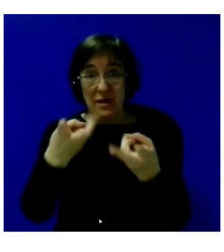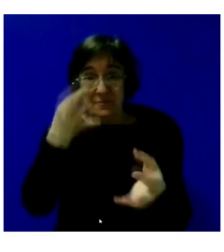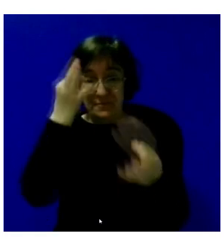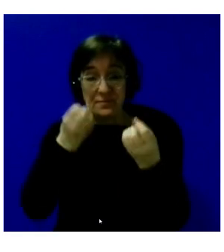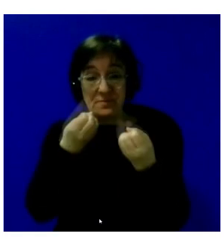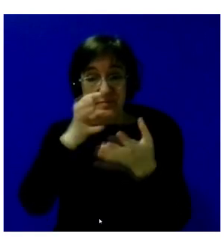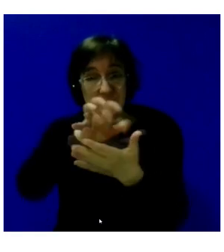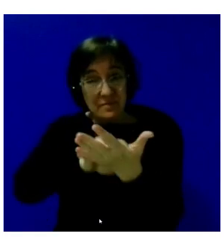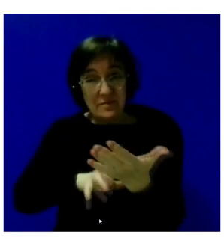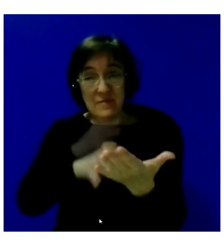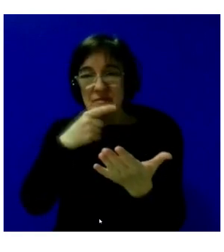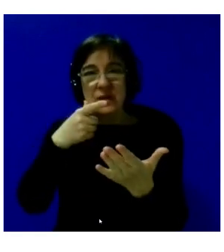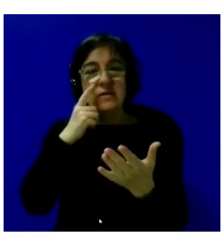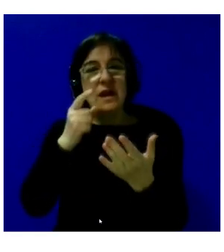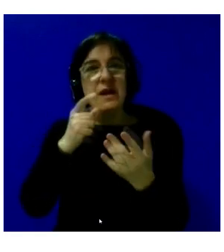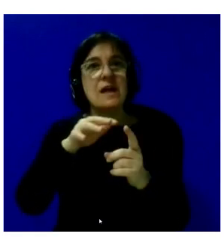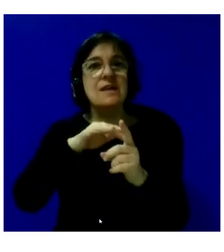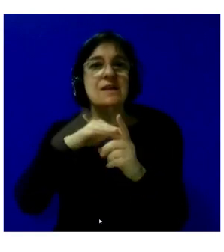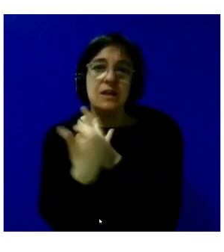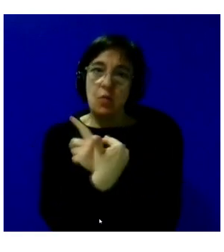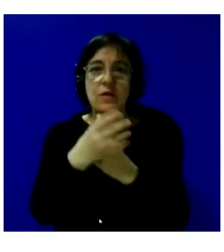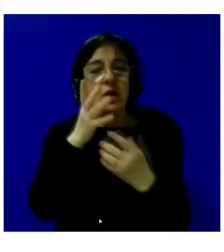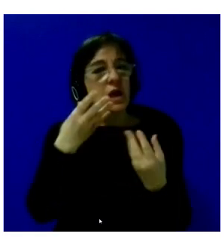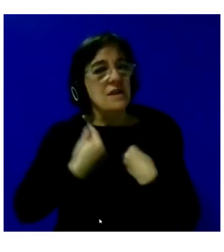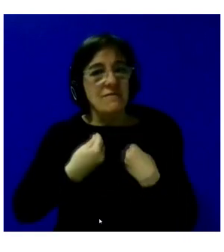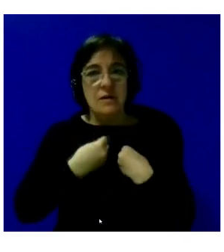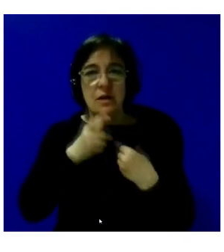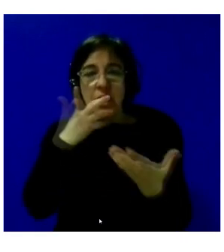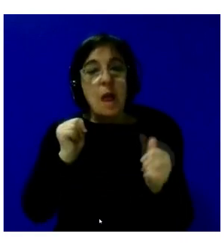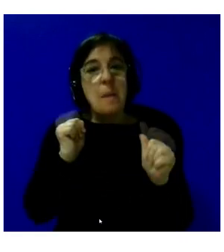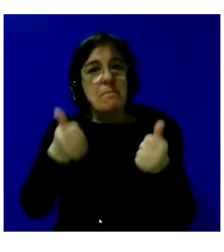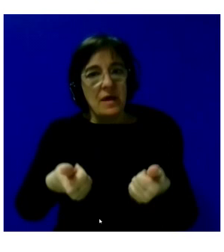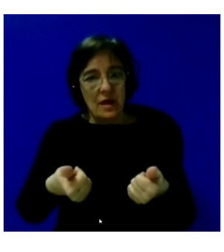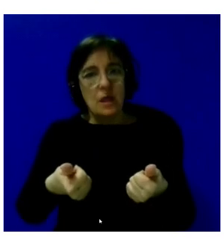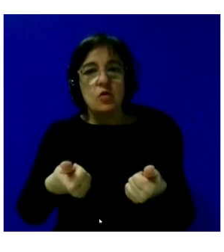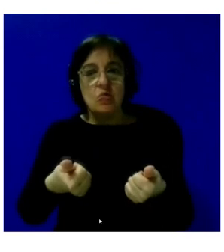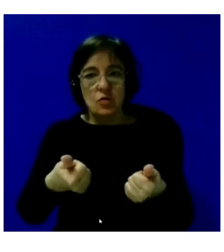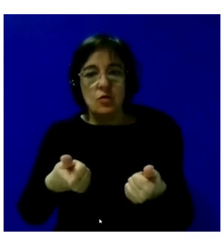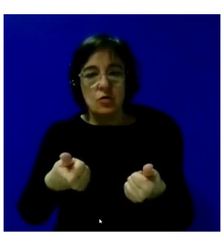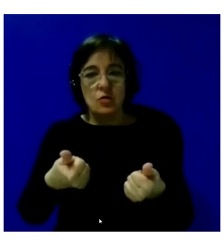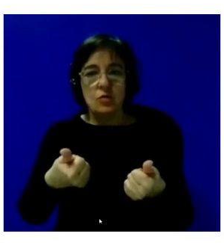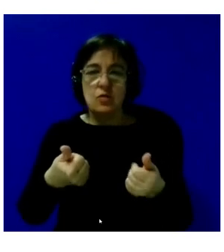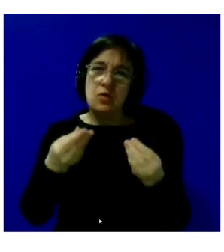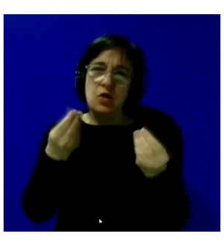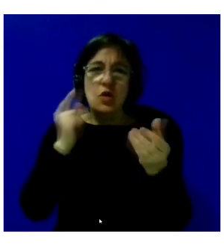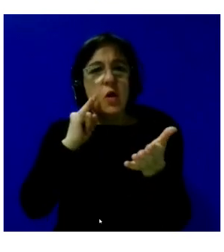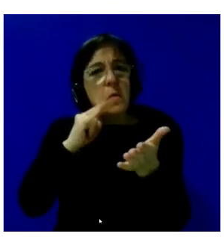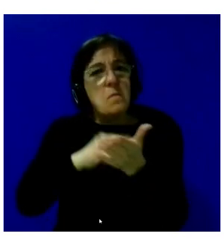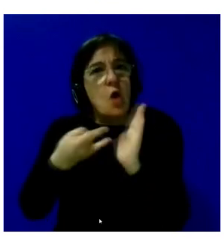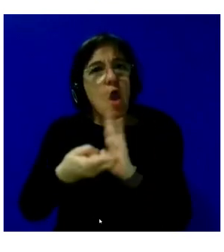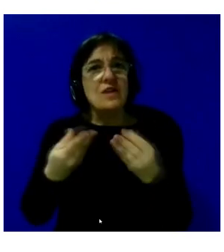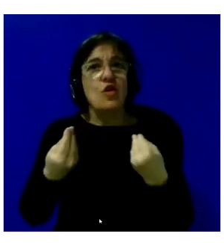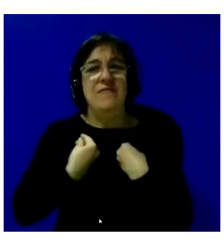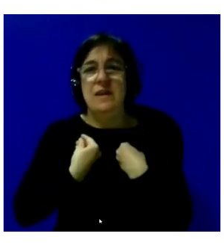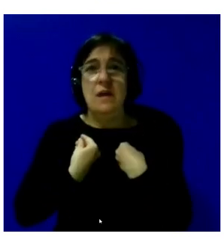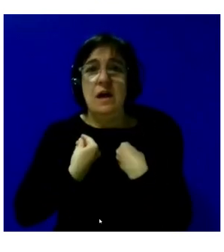informe a cada lado que las circunstancias en las que viven, en las que comenzaron su proyecto vital, no han